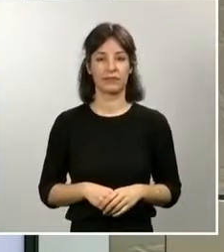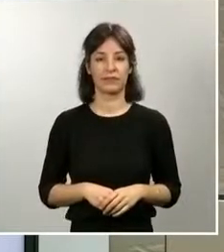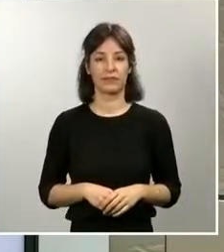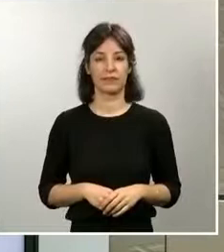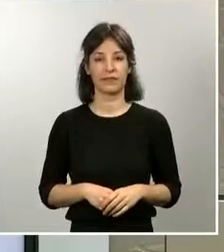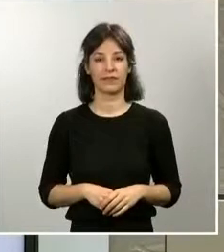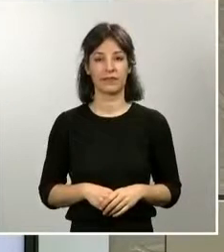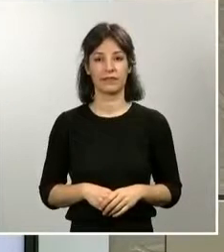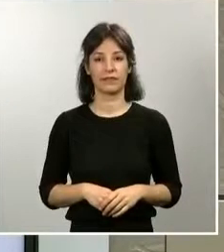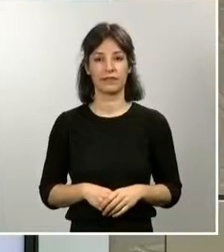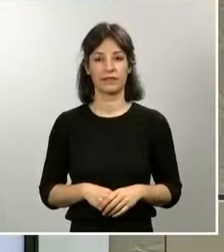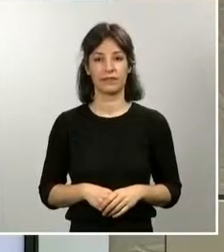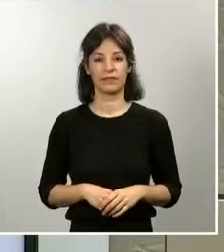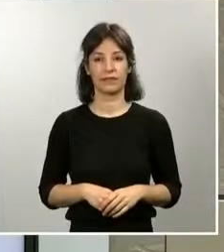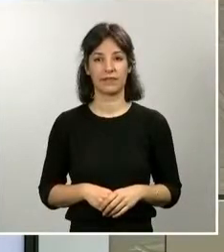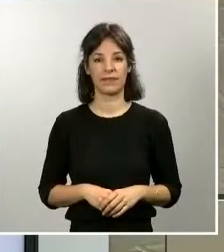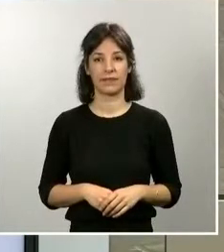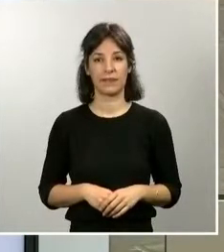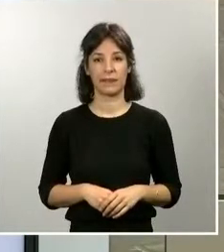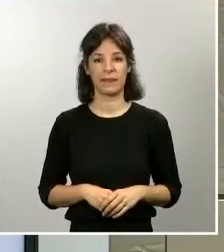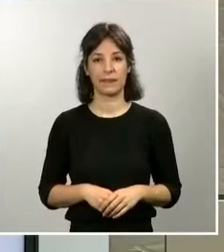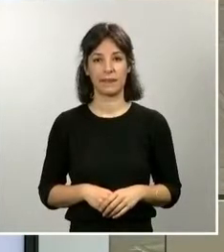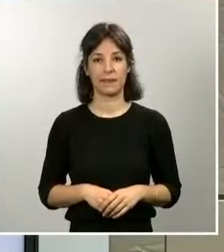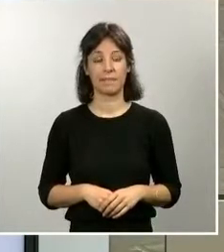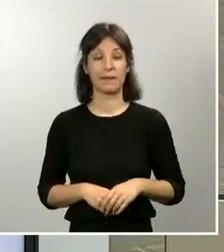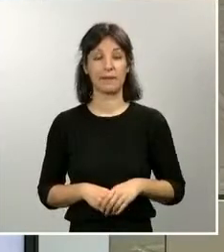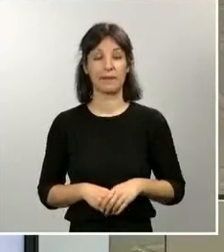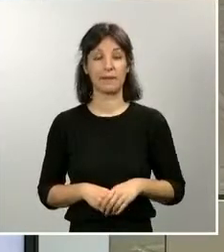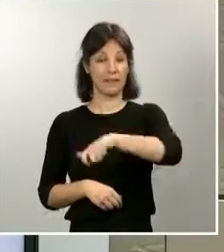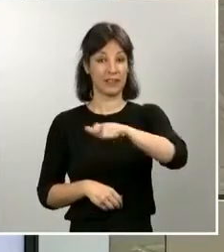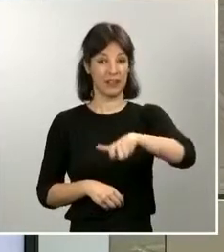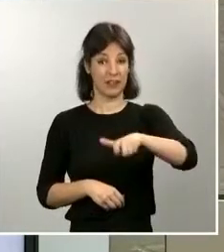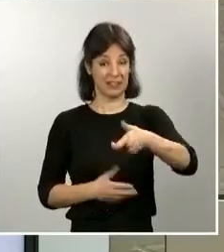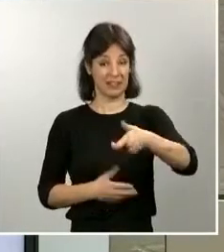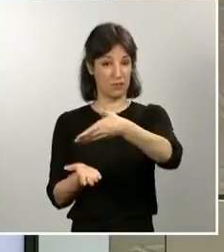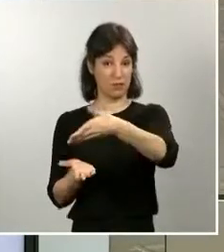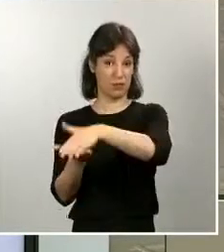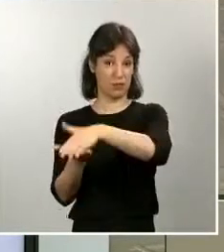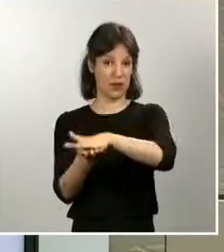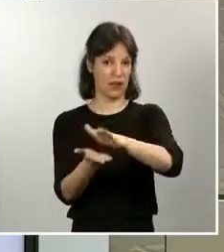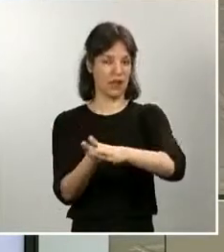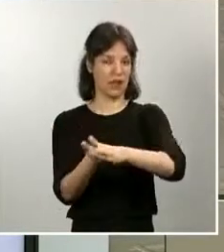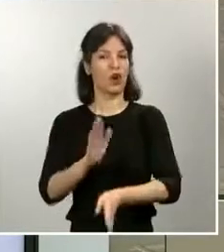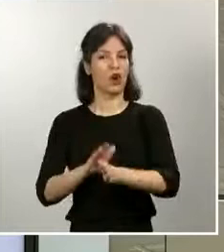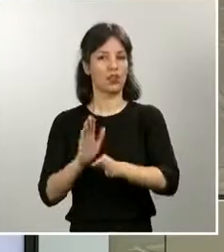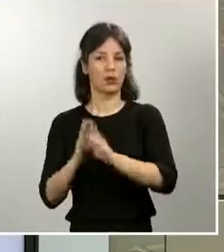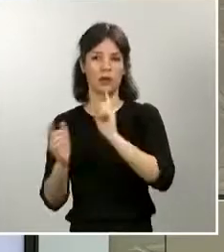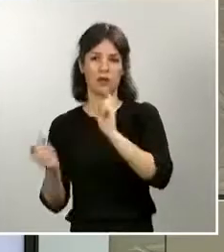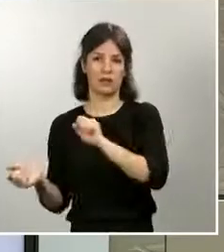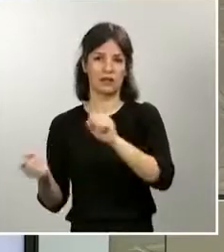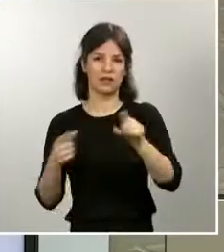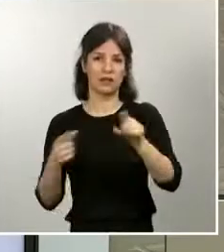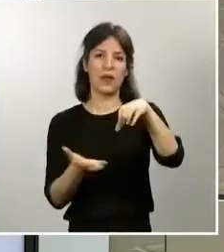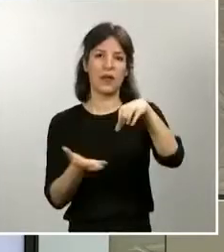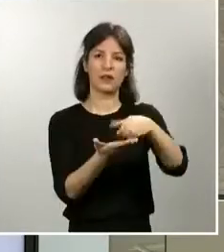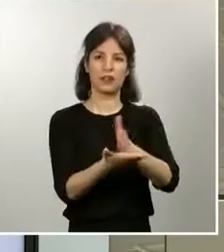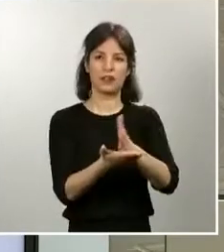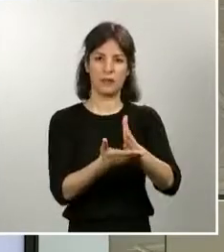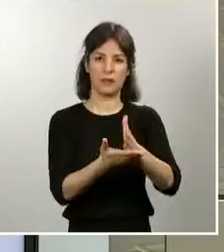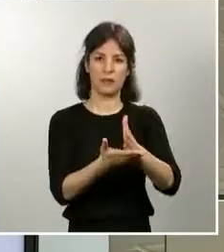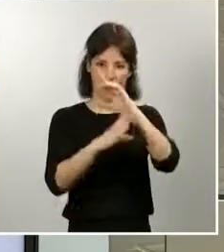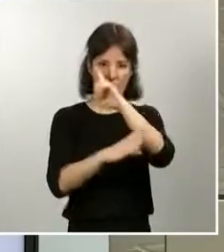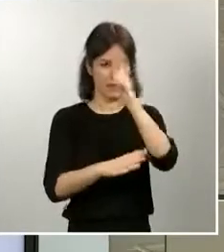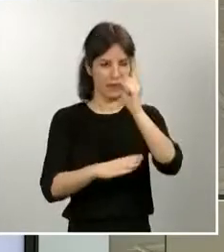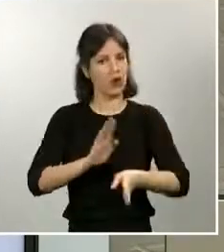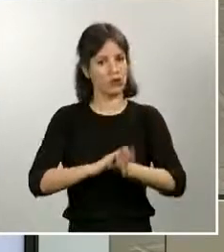seguimos con el traslado de personas fallecidas a los centros intermedios en la Comunidad de Madrid, misión en la cual